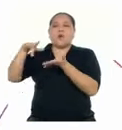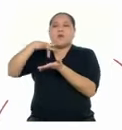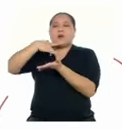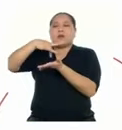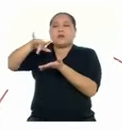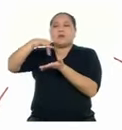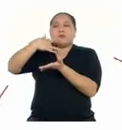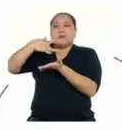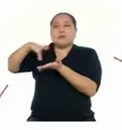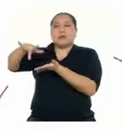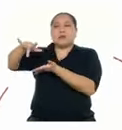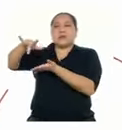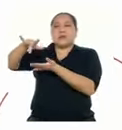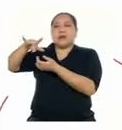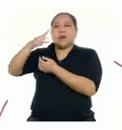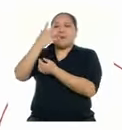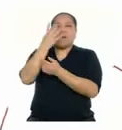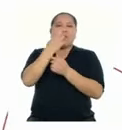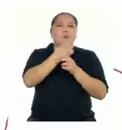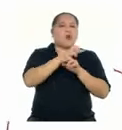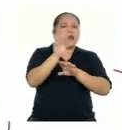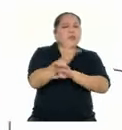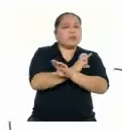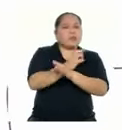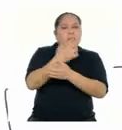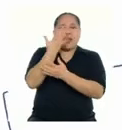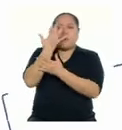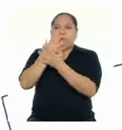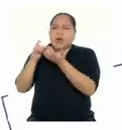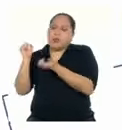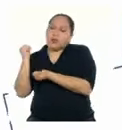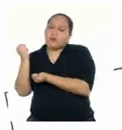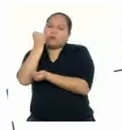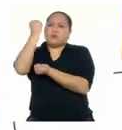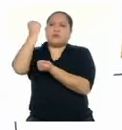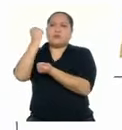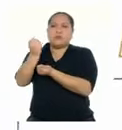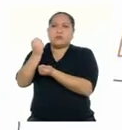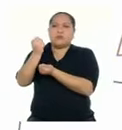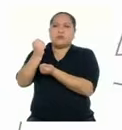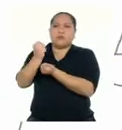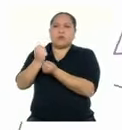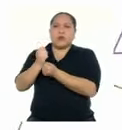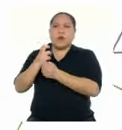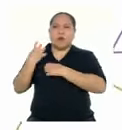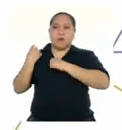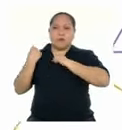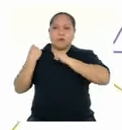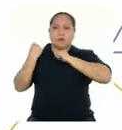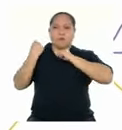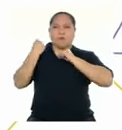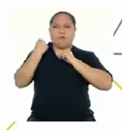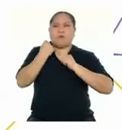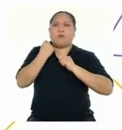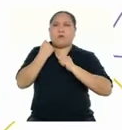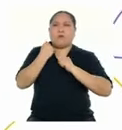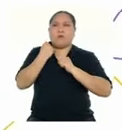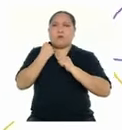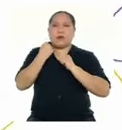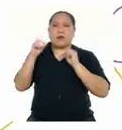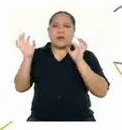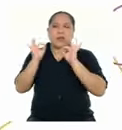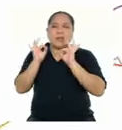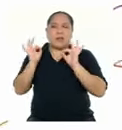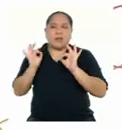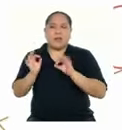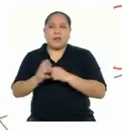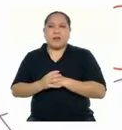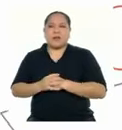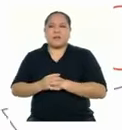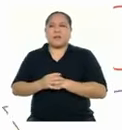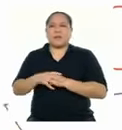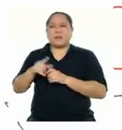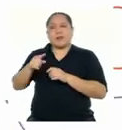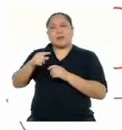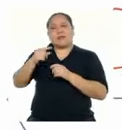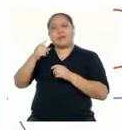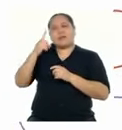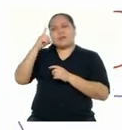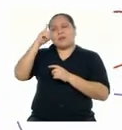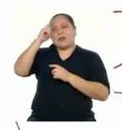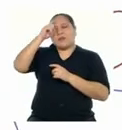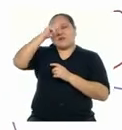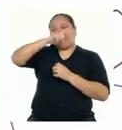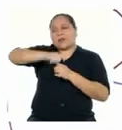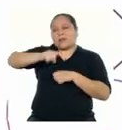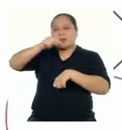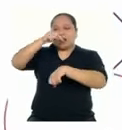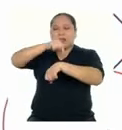Poesía, mano empuñada Por furor para con su nada Ante atroz tesoro del día